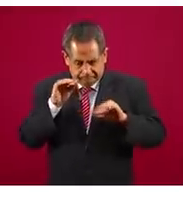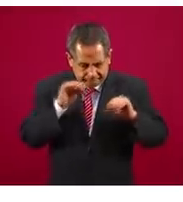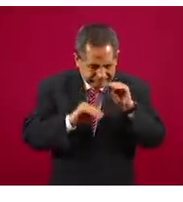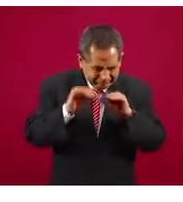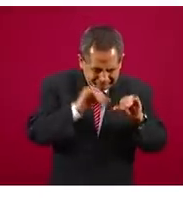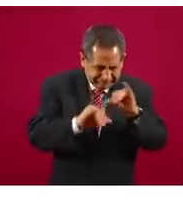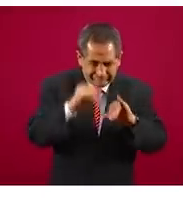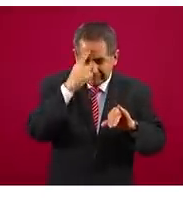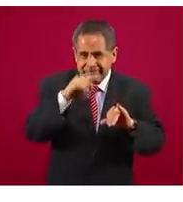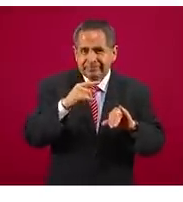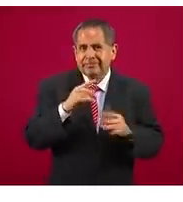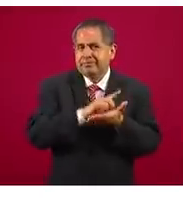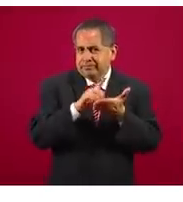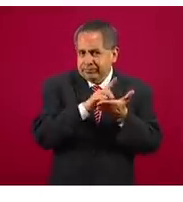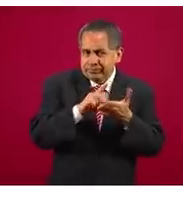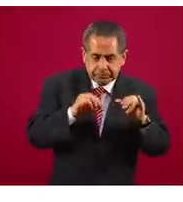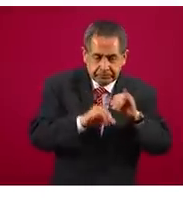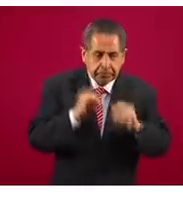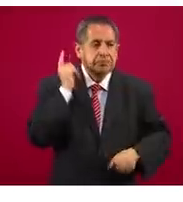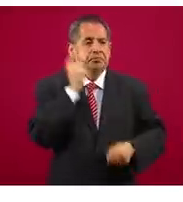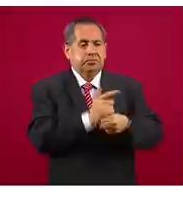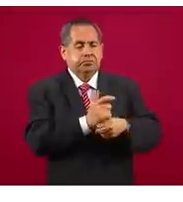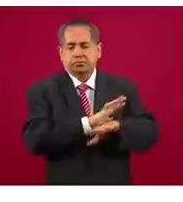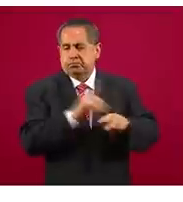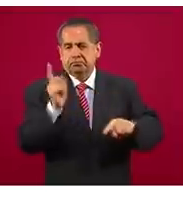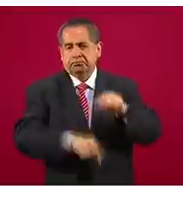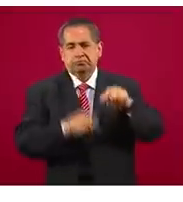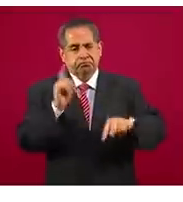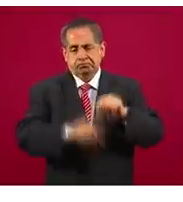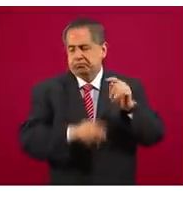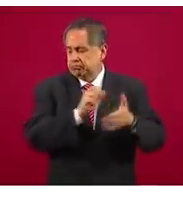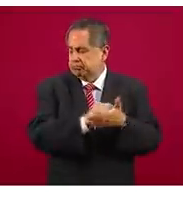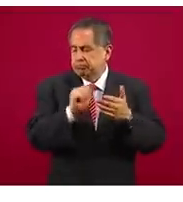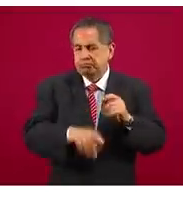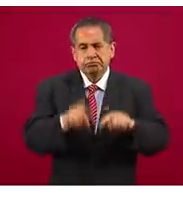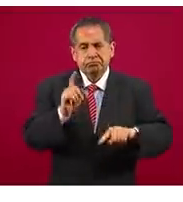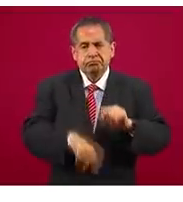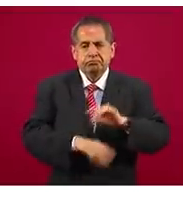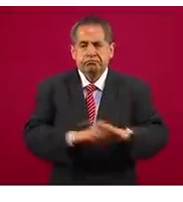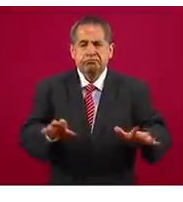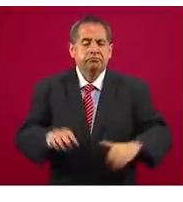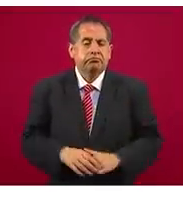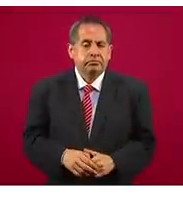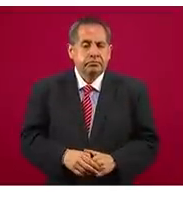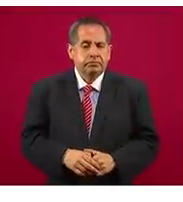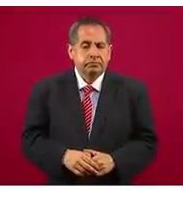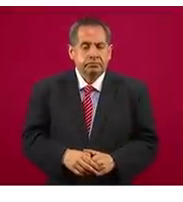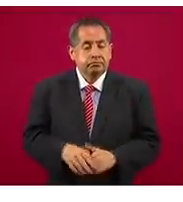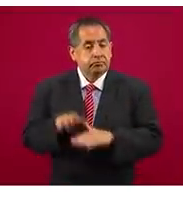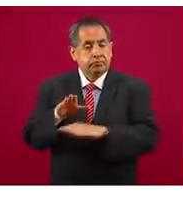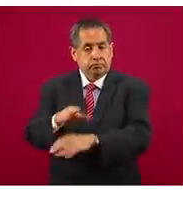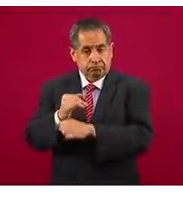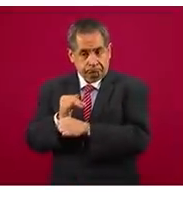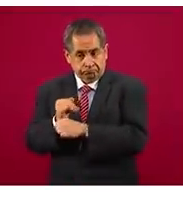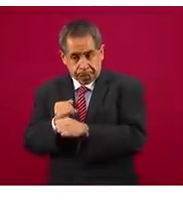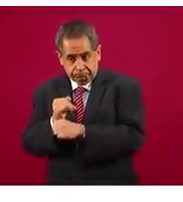drogas. Adelante, por favor. El área de investigación, principalmente